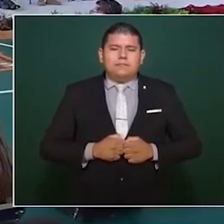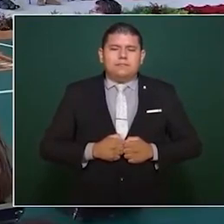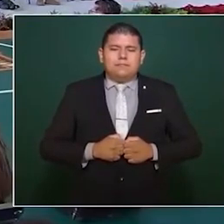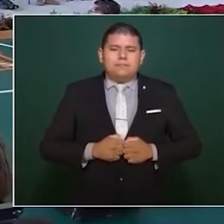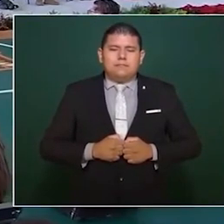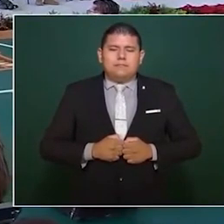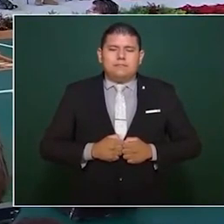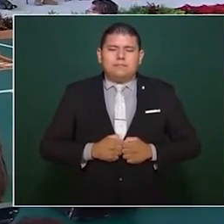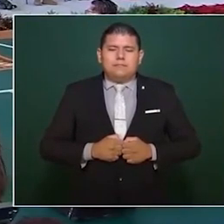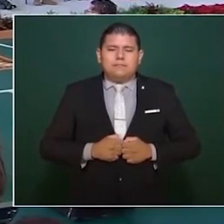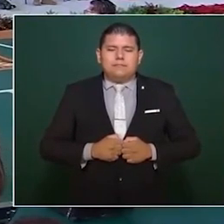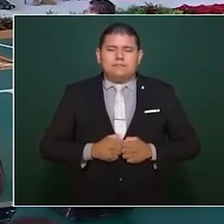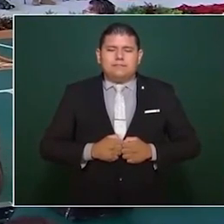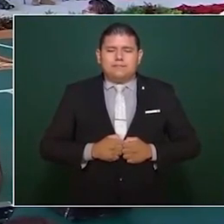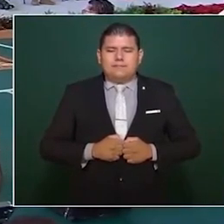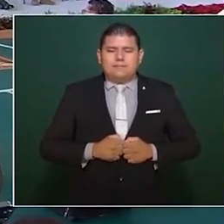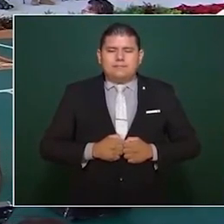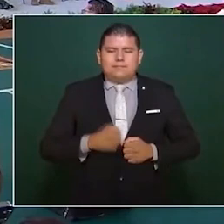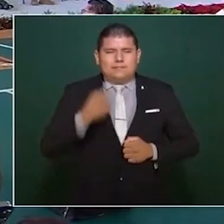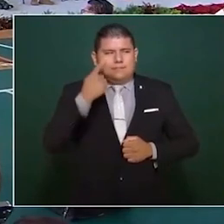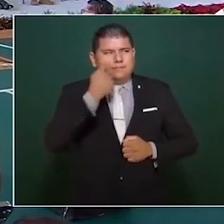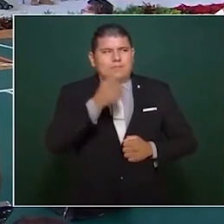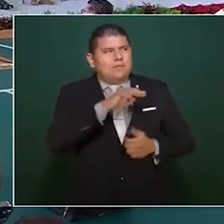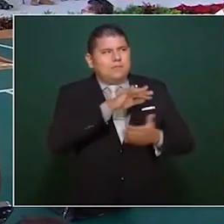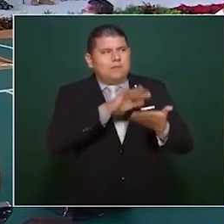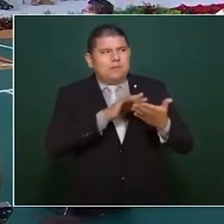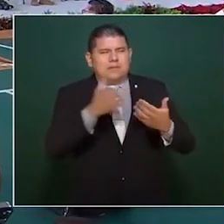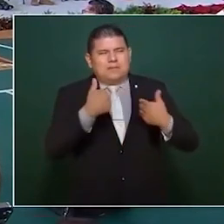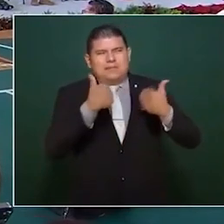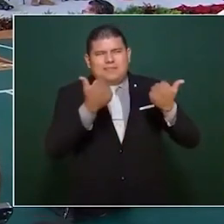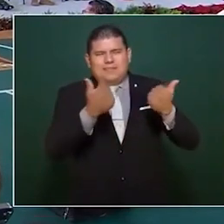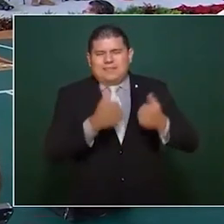Y ya, ya ni le entiendo lo otro.